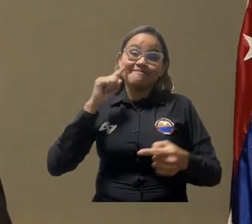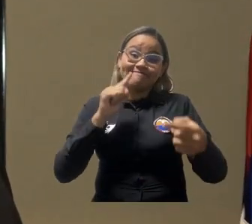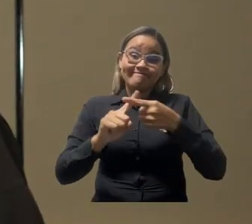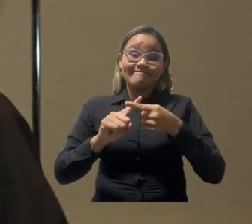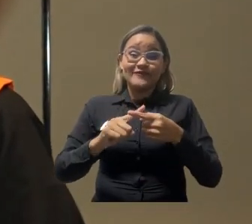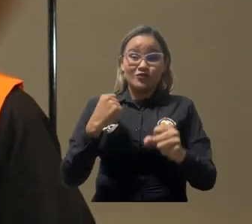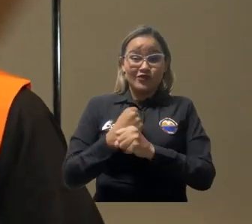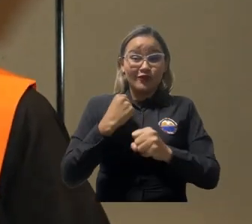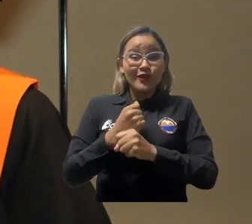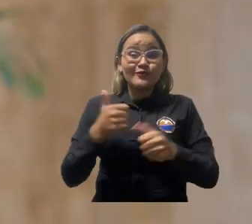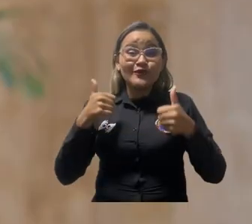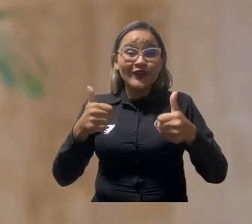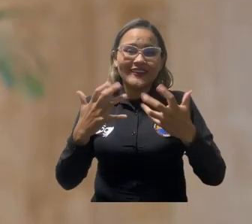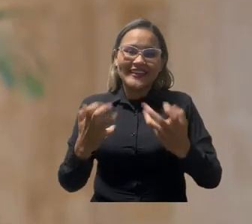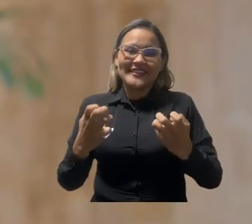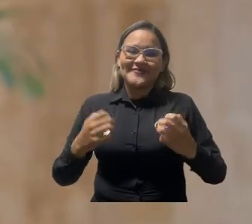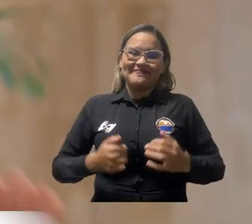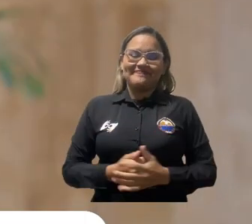oportunidades laborales.